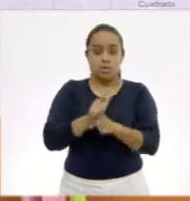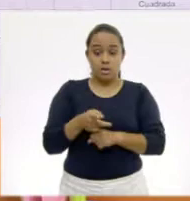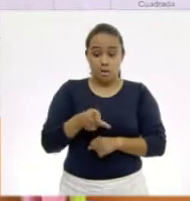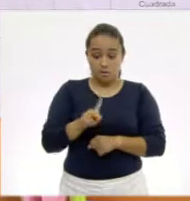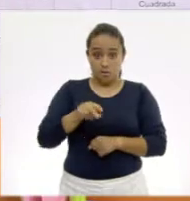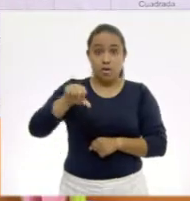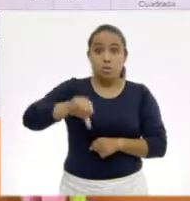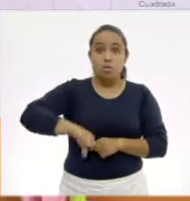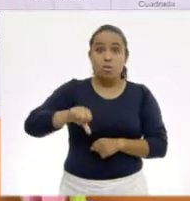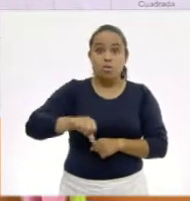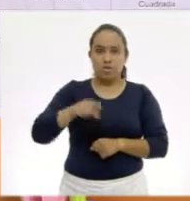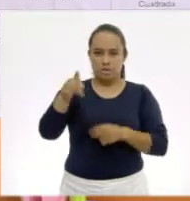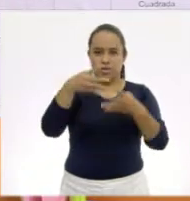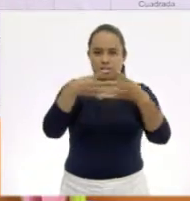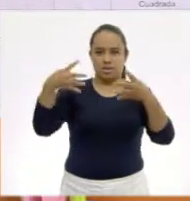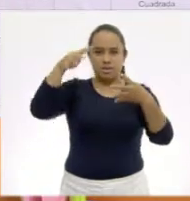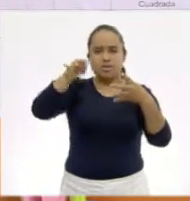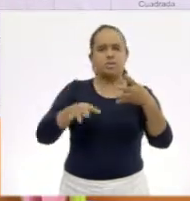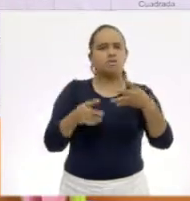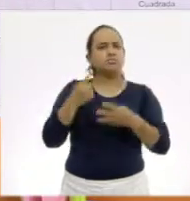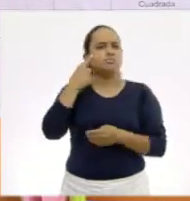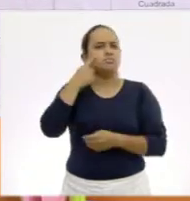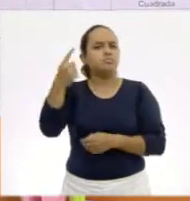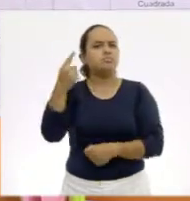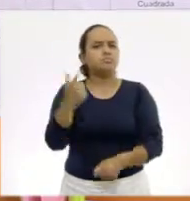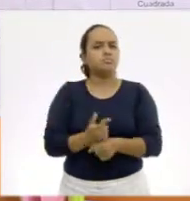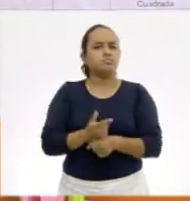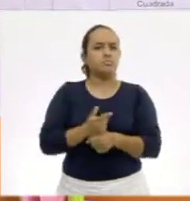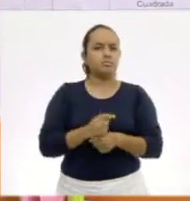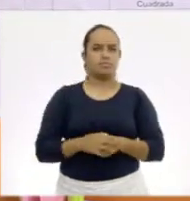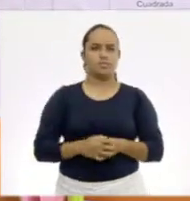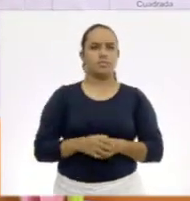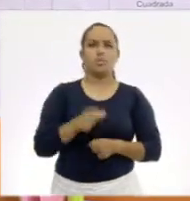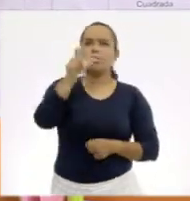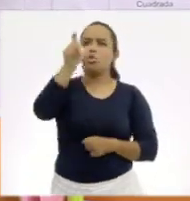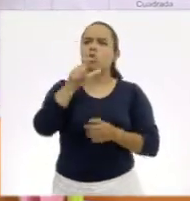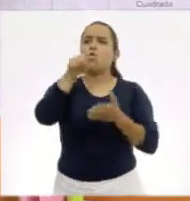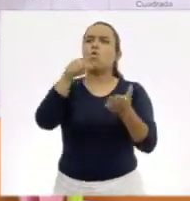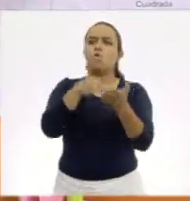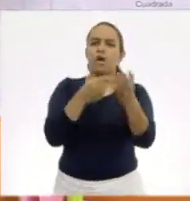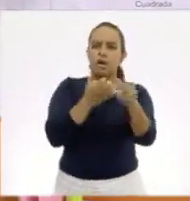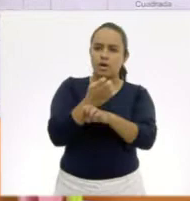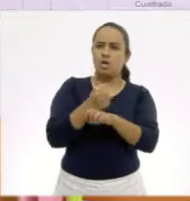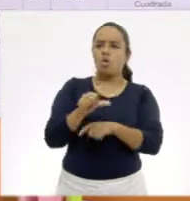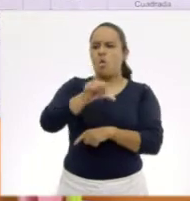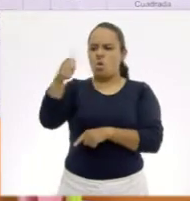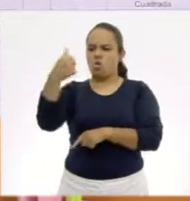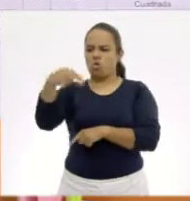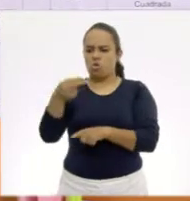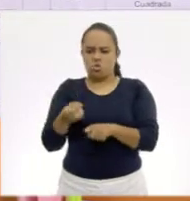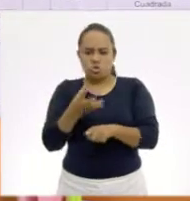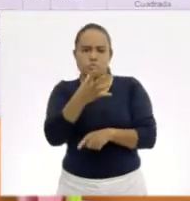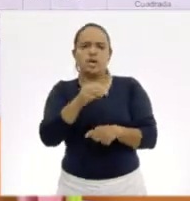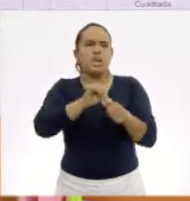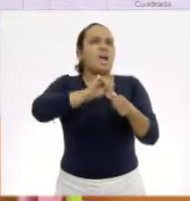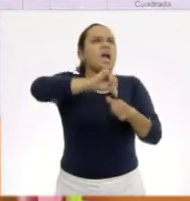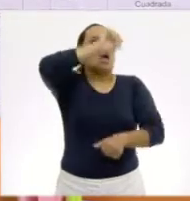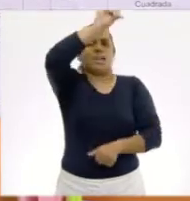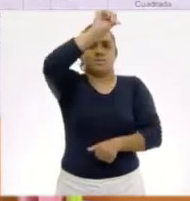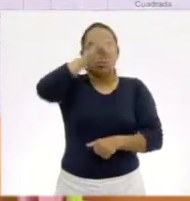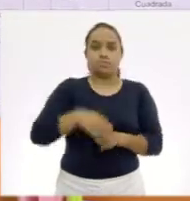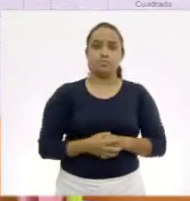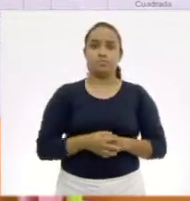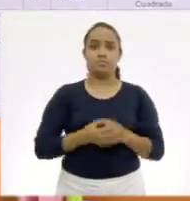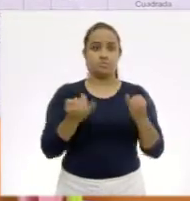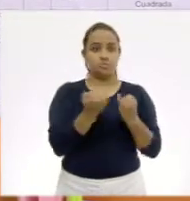día de hoy, en estas tablas podemos encontrar localización, otro nombre y altura. Y al mismo